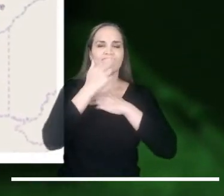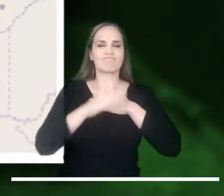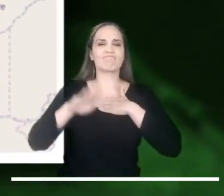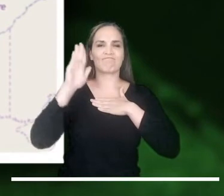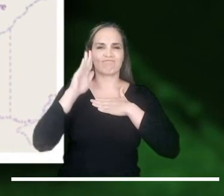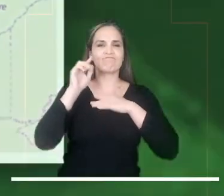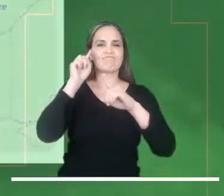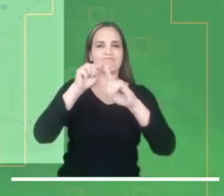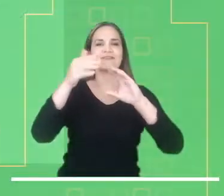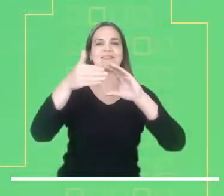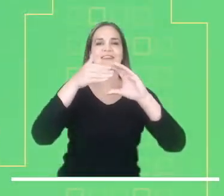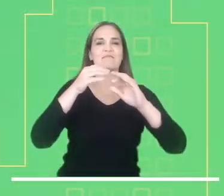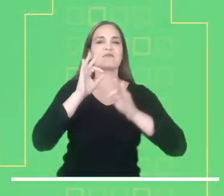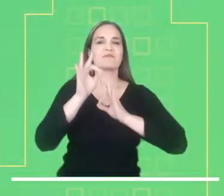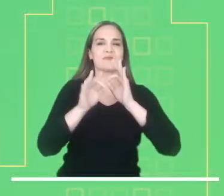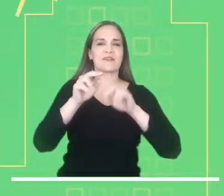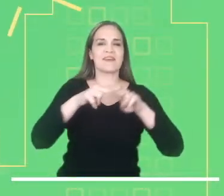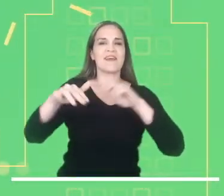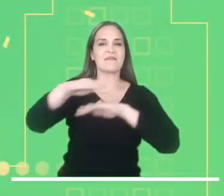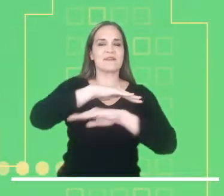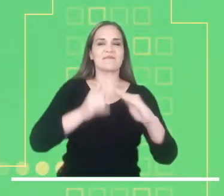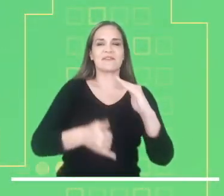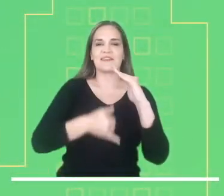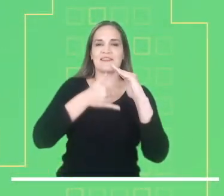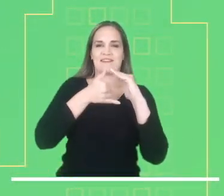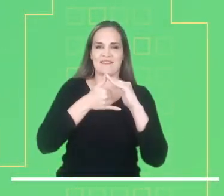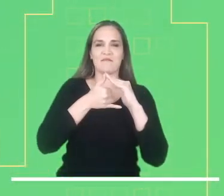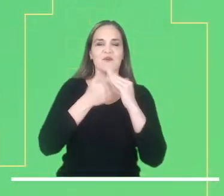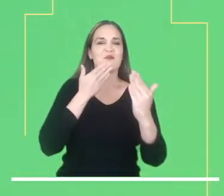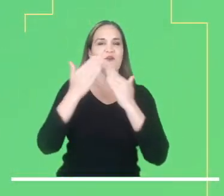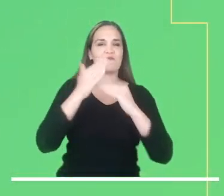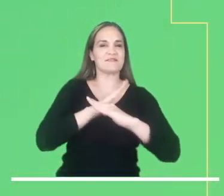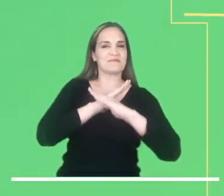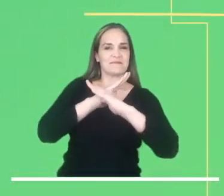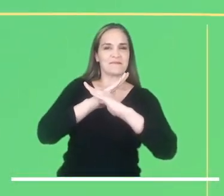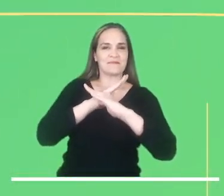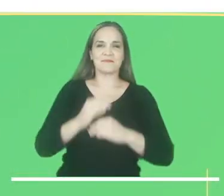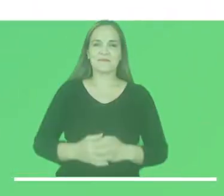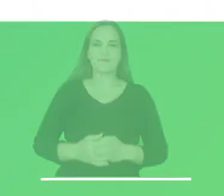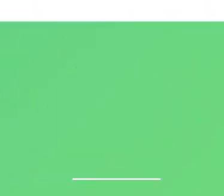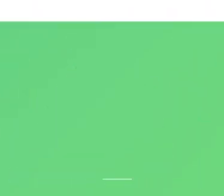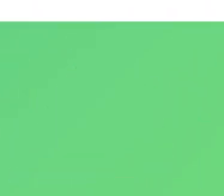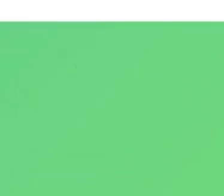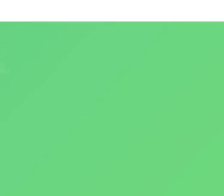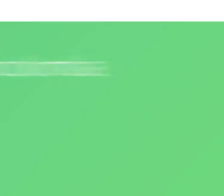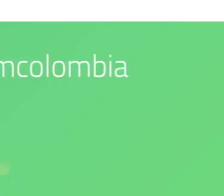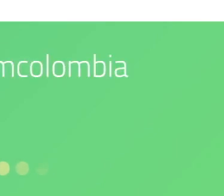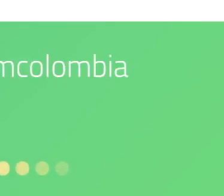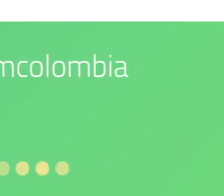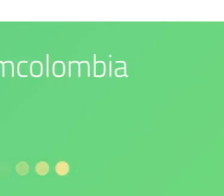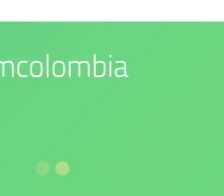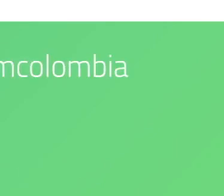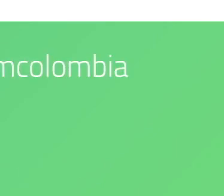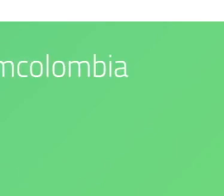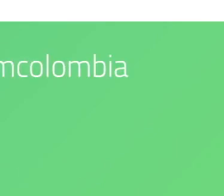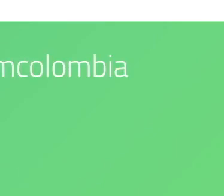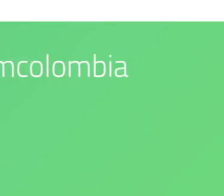Cauca. Los esperamos en nuestras redes sociales. Nuestro compromiso es con el medio ambiente.